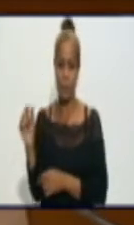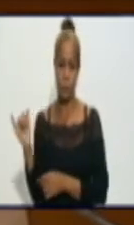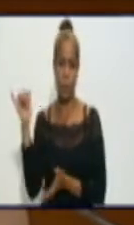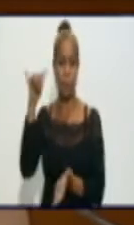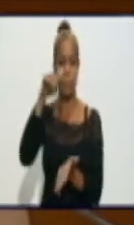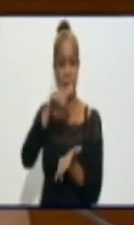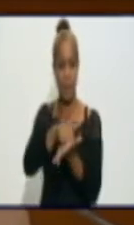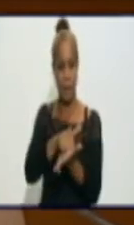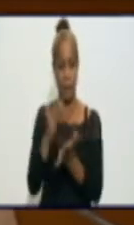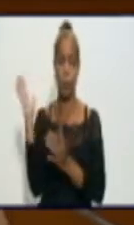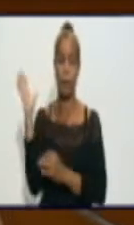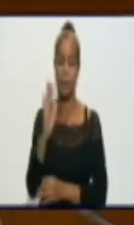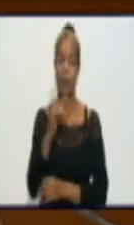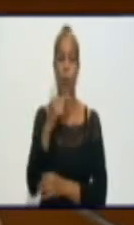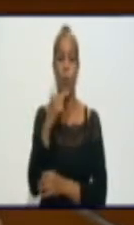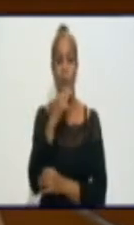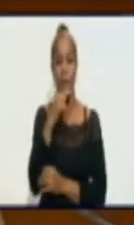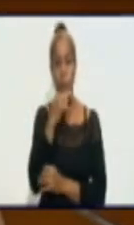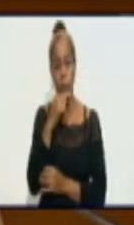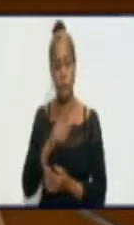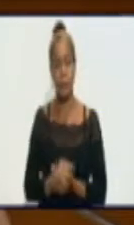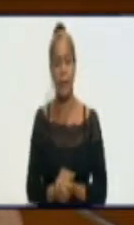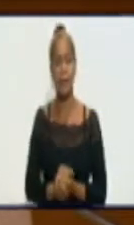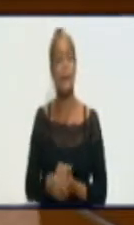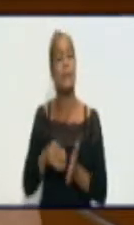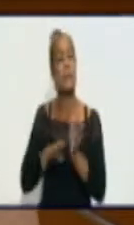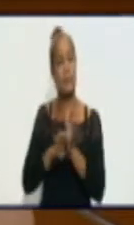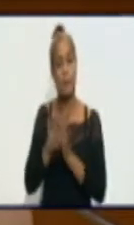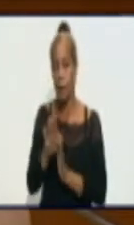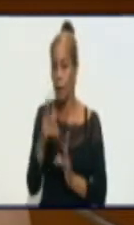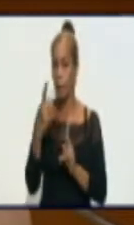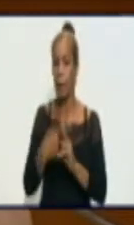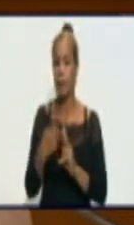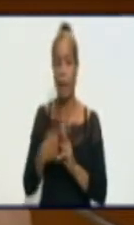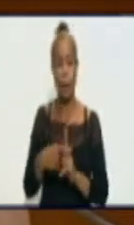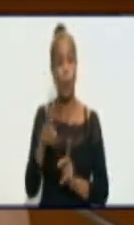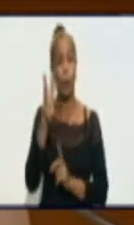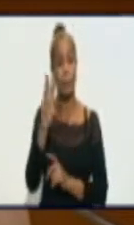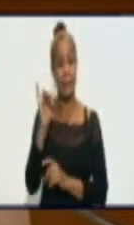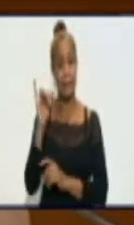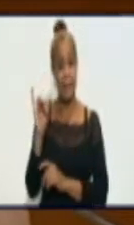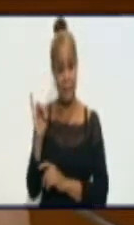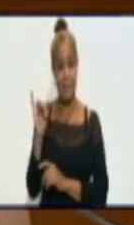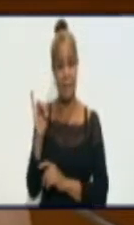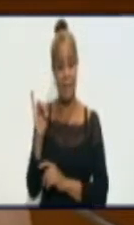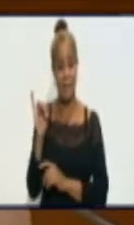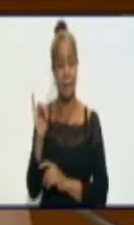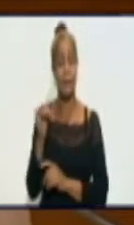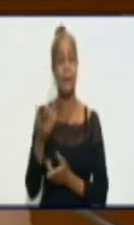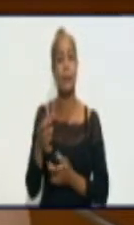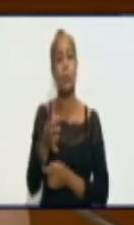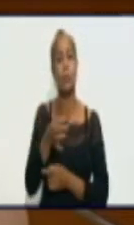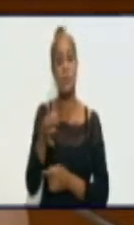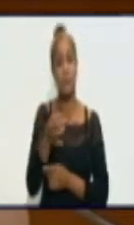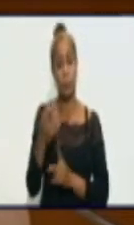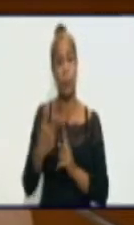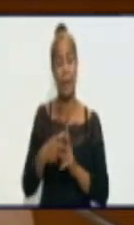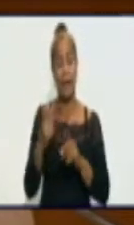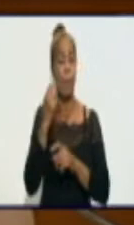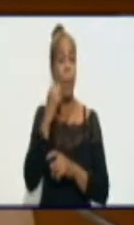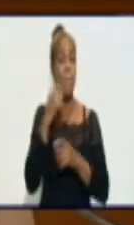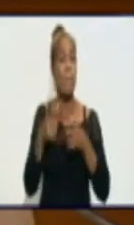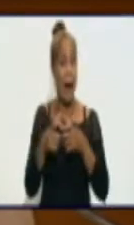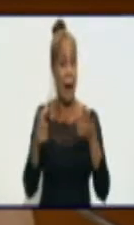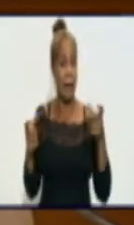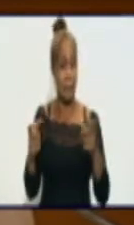viajero procedente de Rusia. Sigue siendo Bayamo con 36 casos, el municipio que mayor positividad